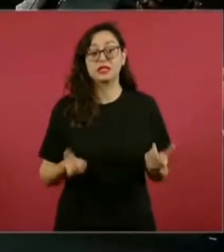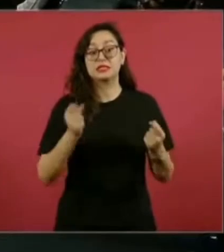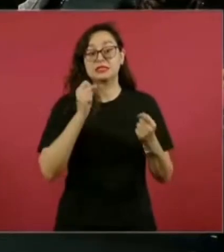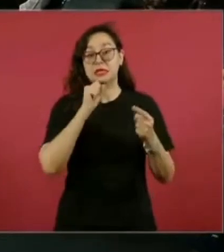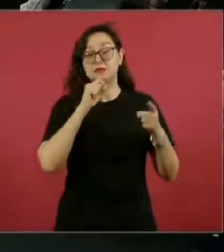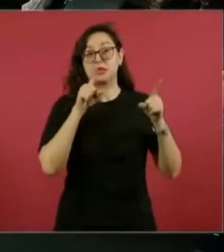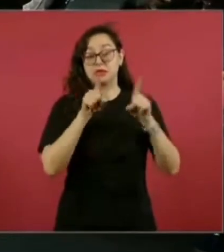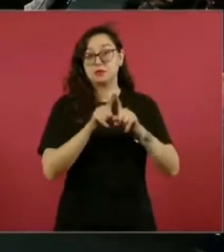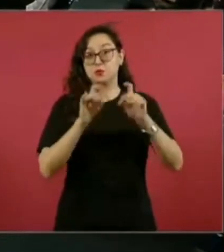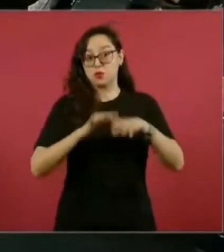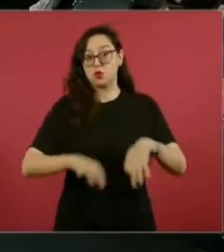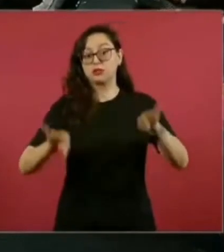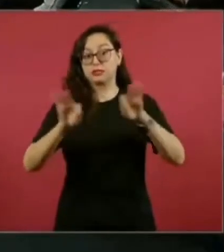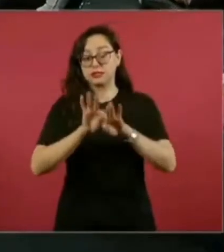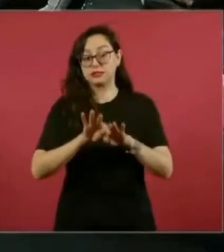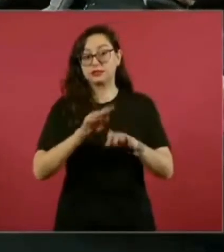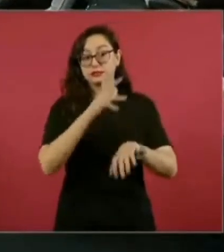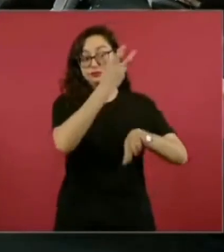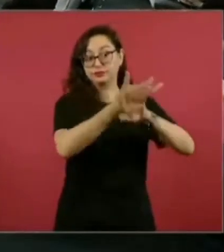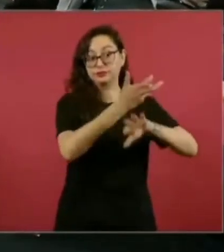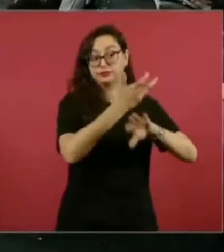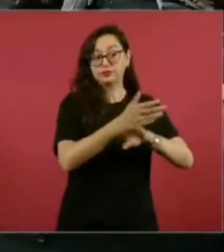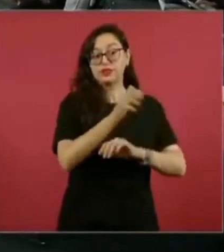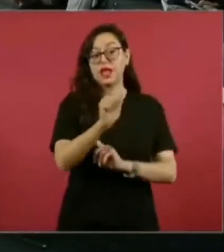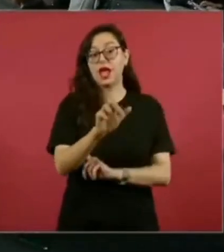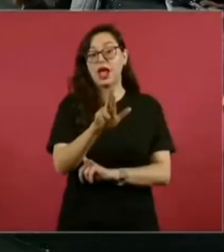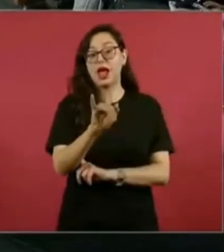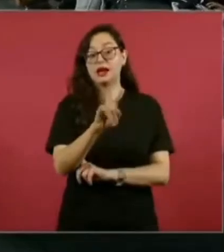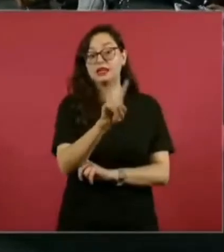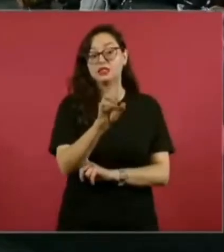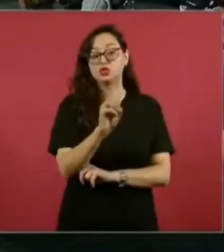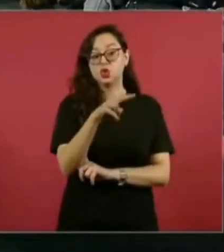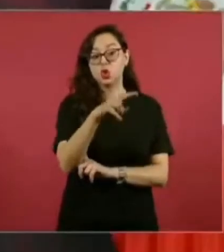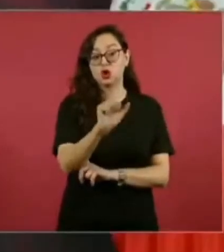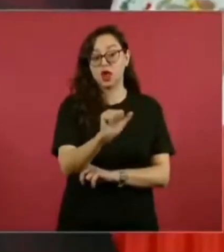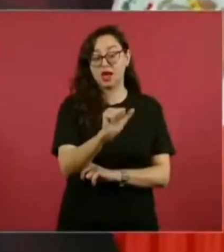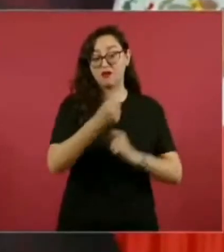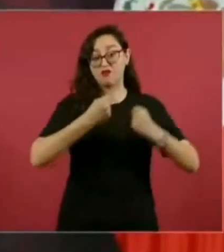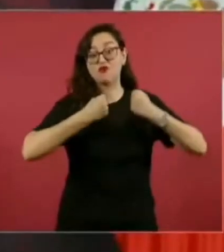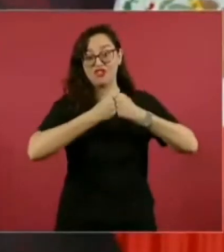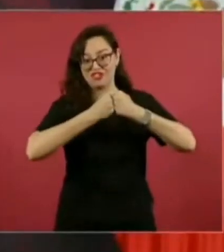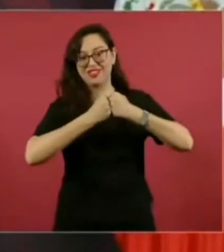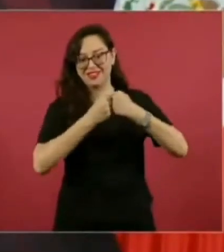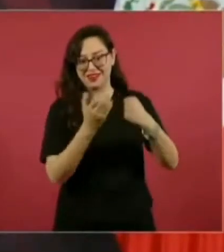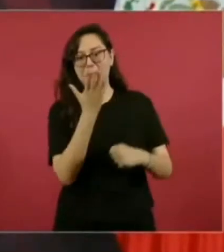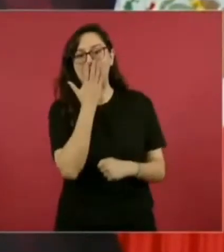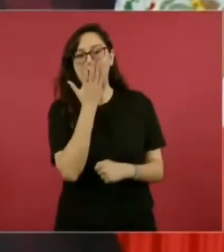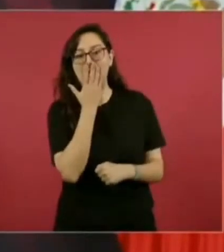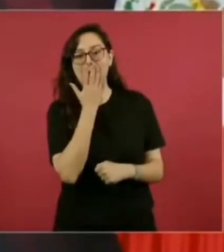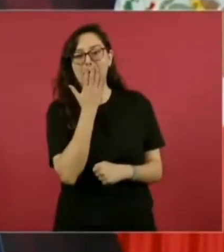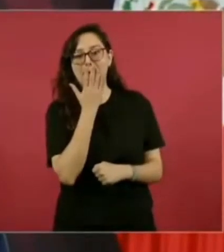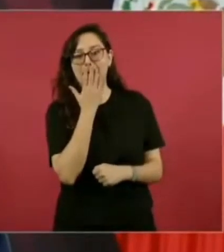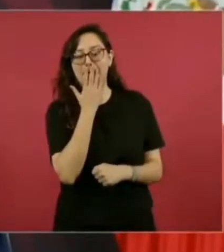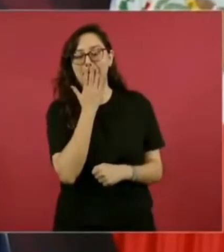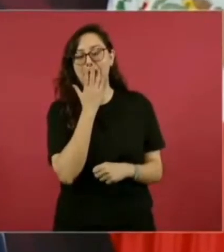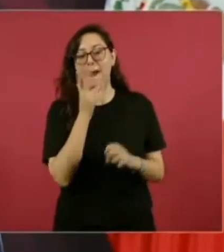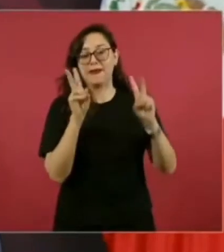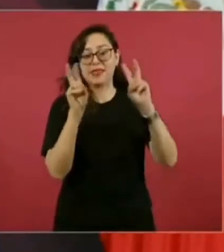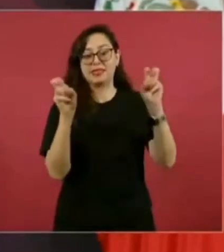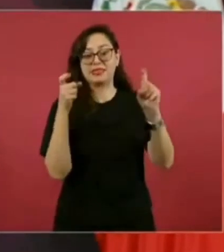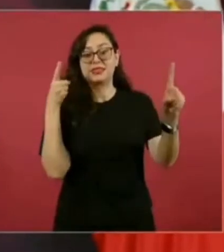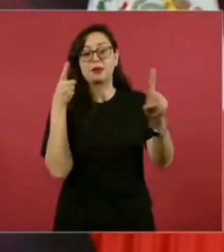Arizona, que es uno de los estados de la Unión Americana que están impulsando mucho